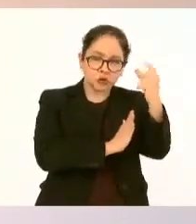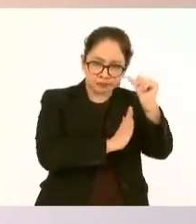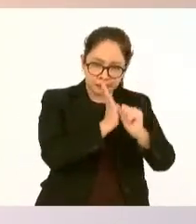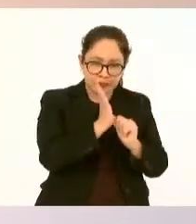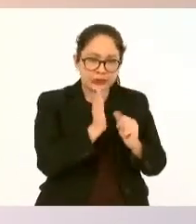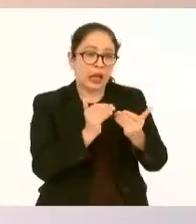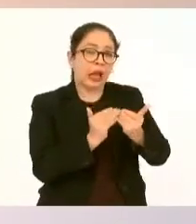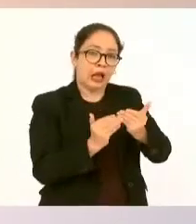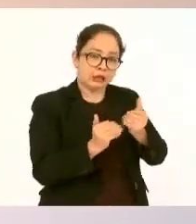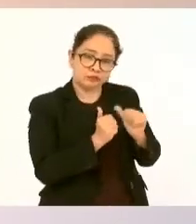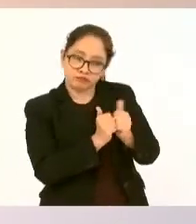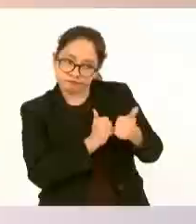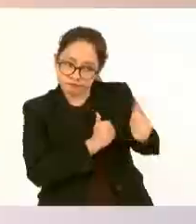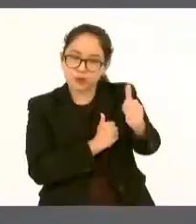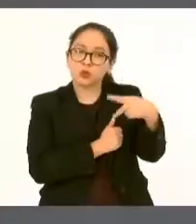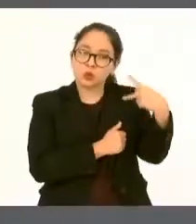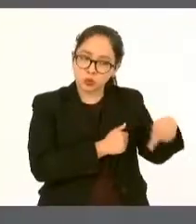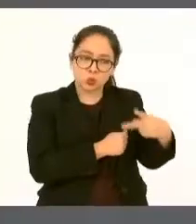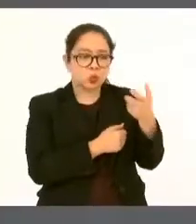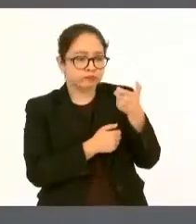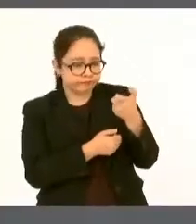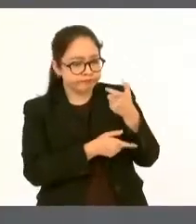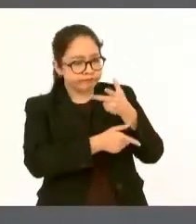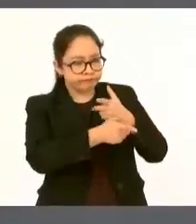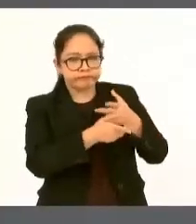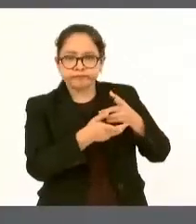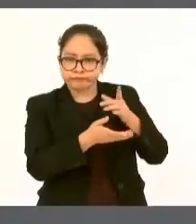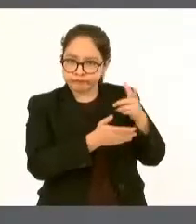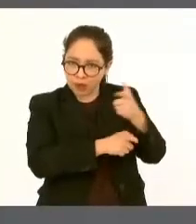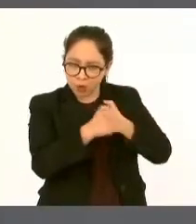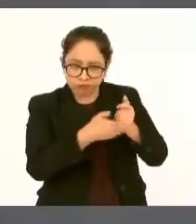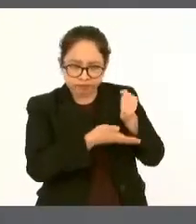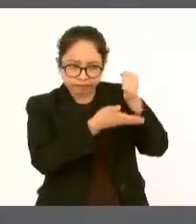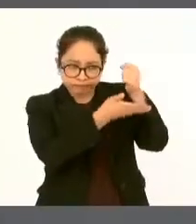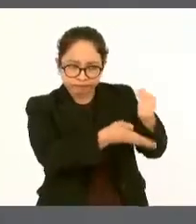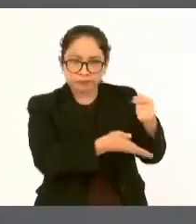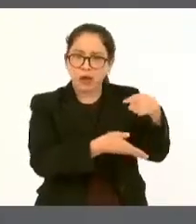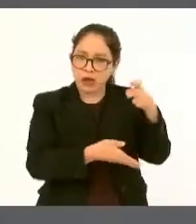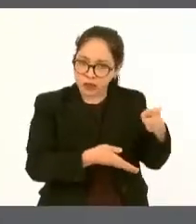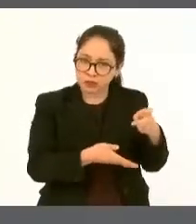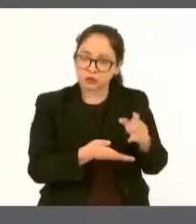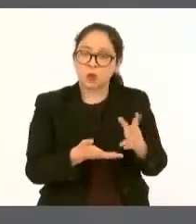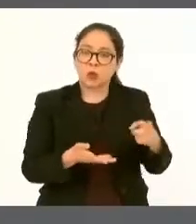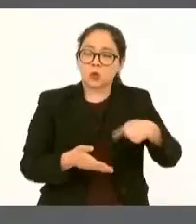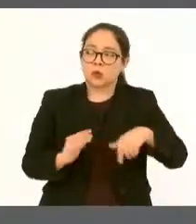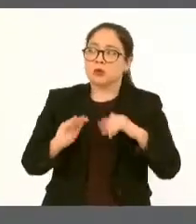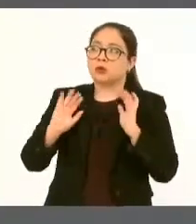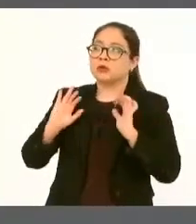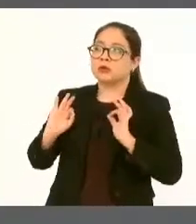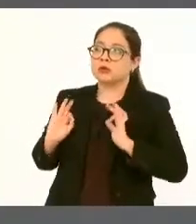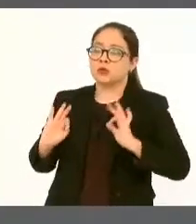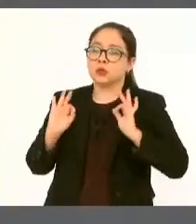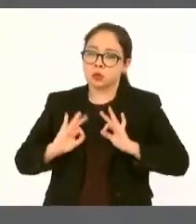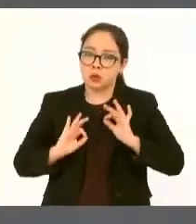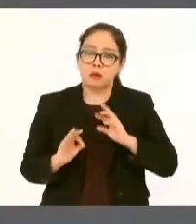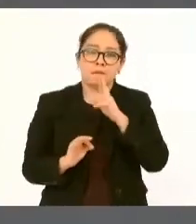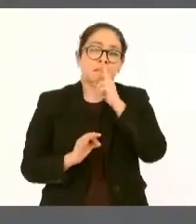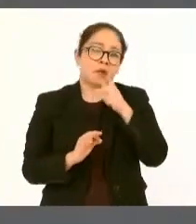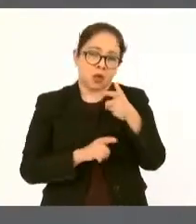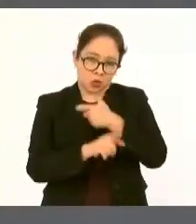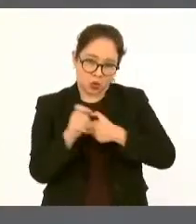sus recursos, todo esto se complementó con el hecho